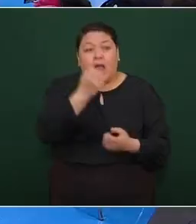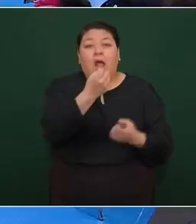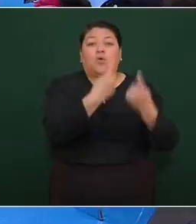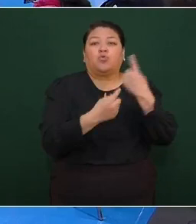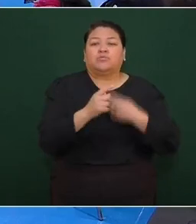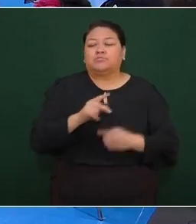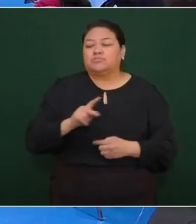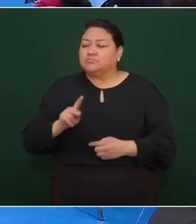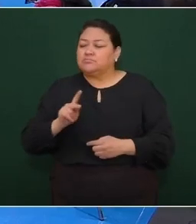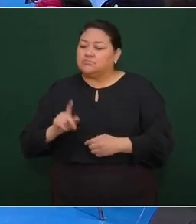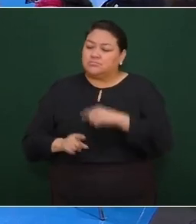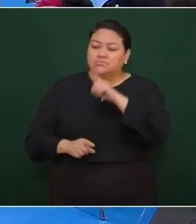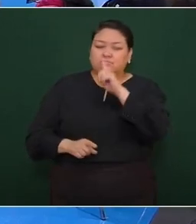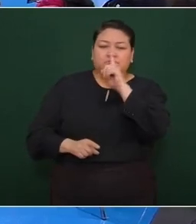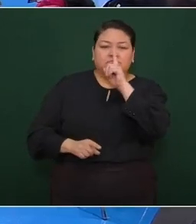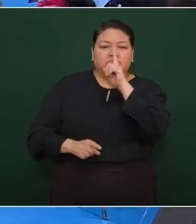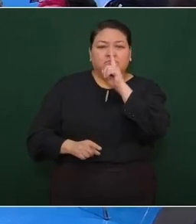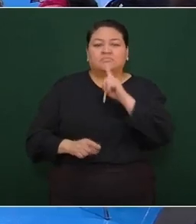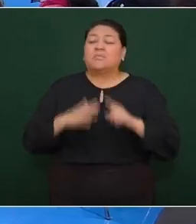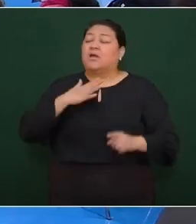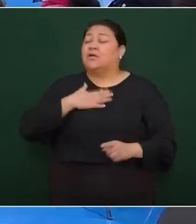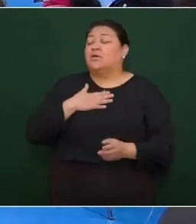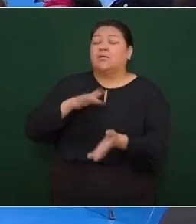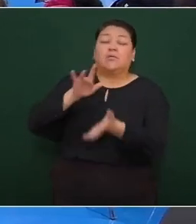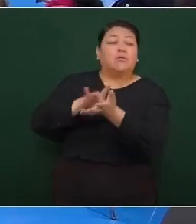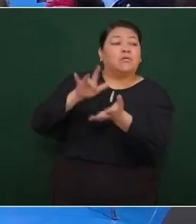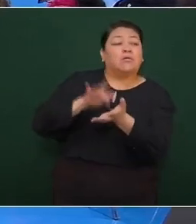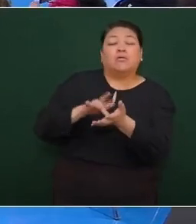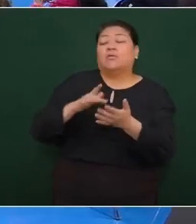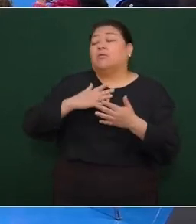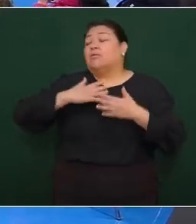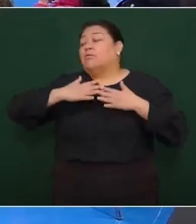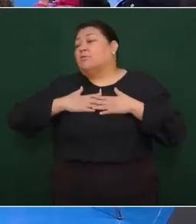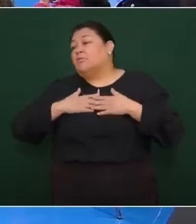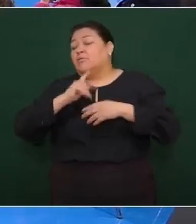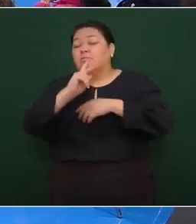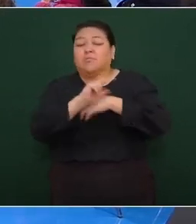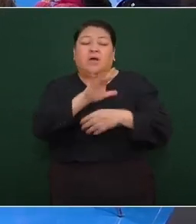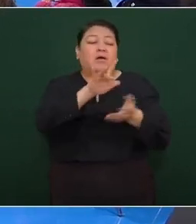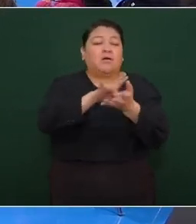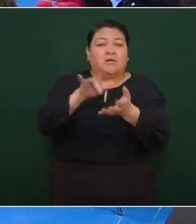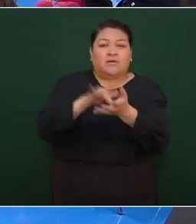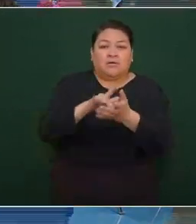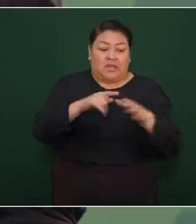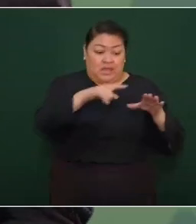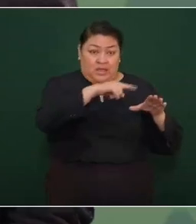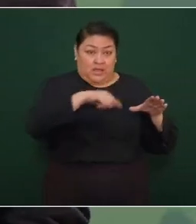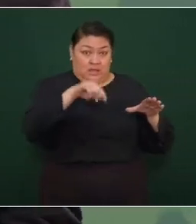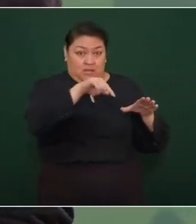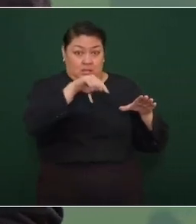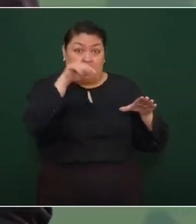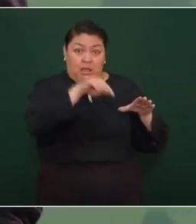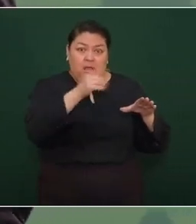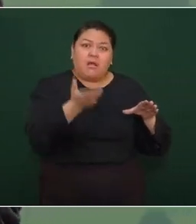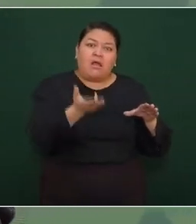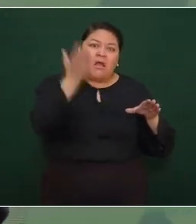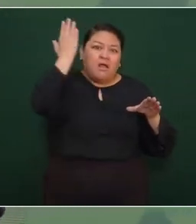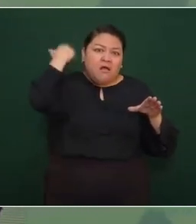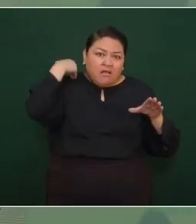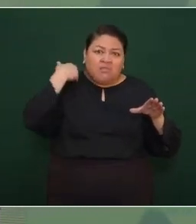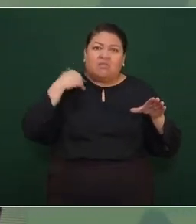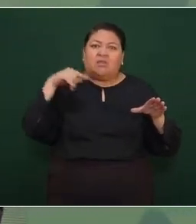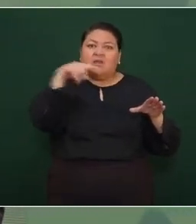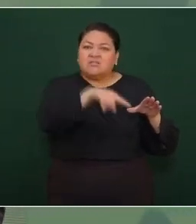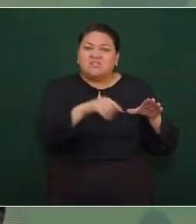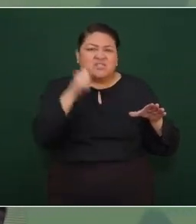de demócratas cuando ellos eran los más